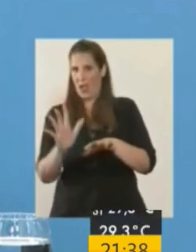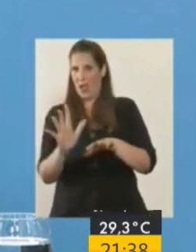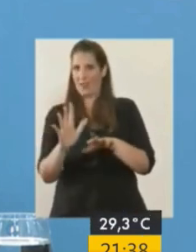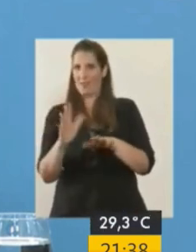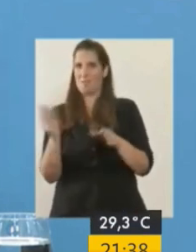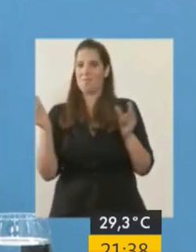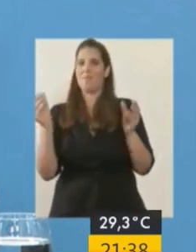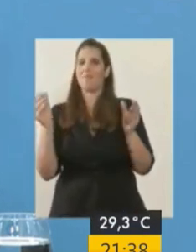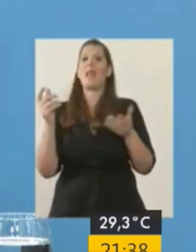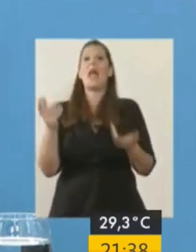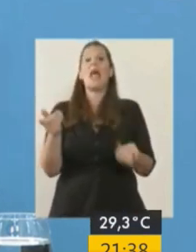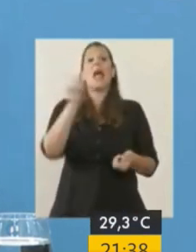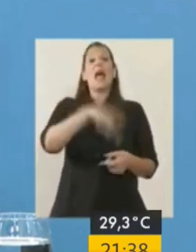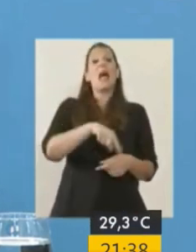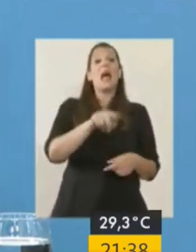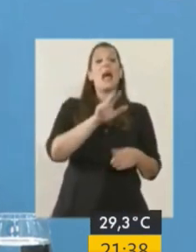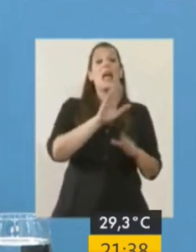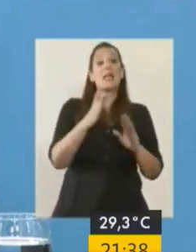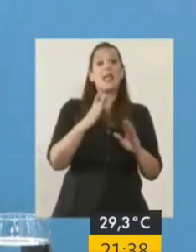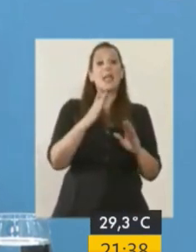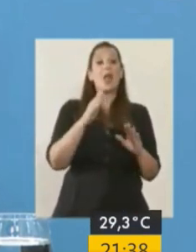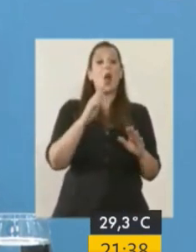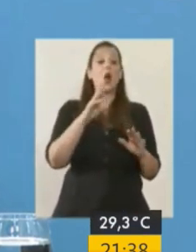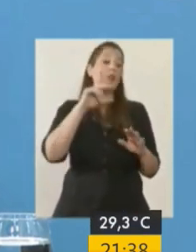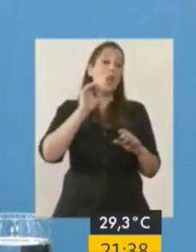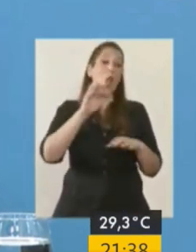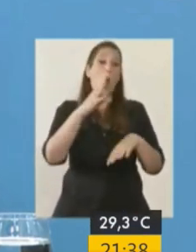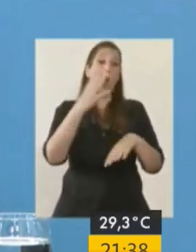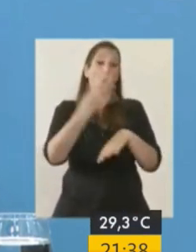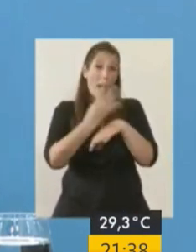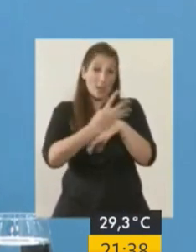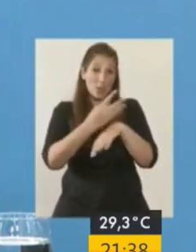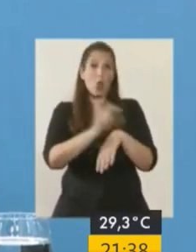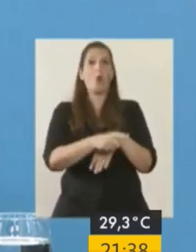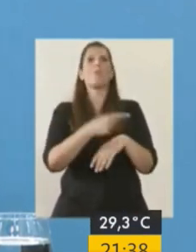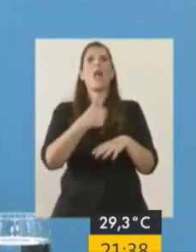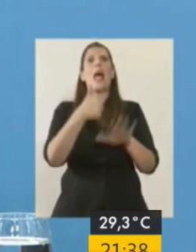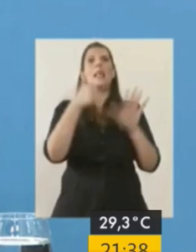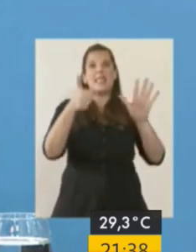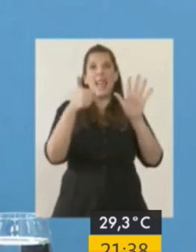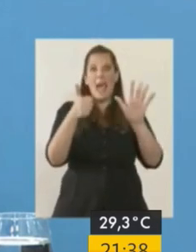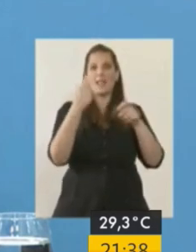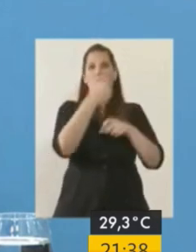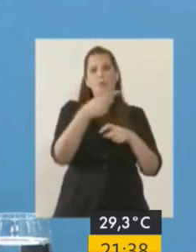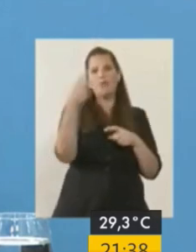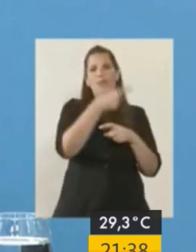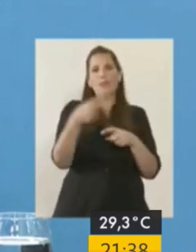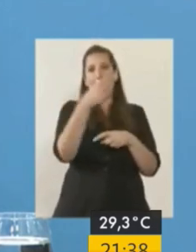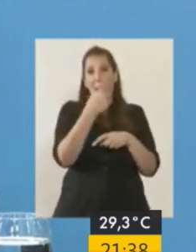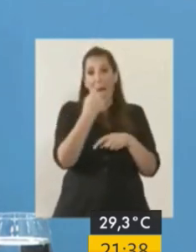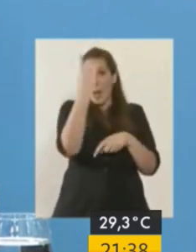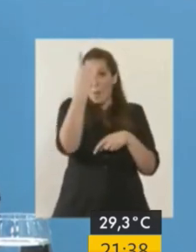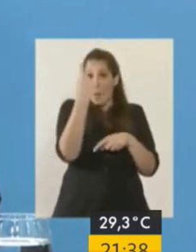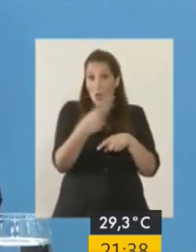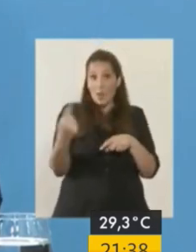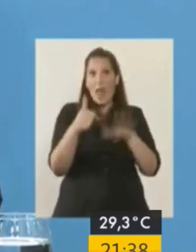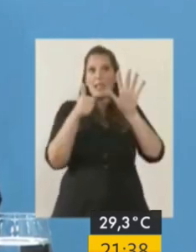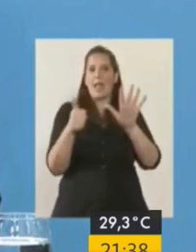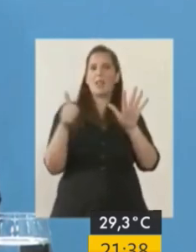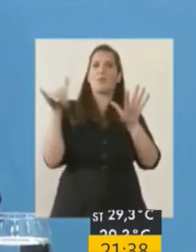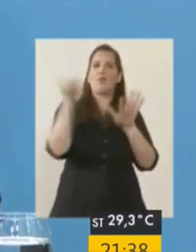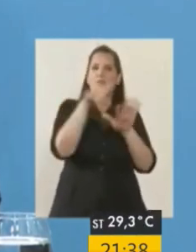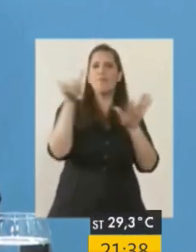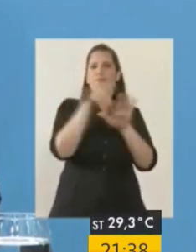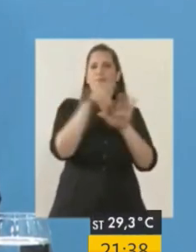En Río Cuarto, vamos a tener 6 frecuencias semanales a partir de mayo, hasta ahora venía operando